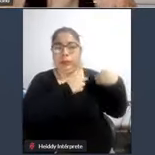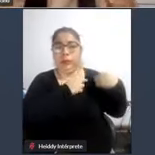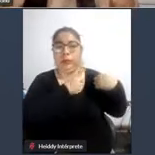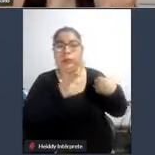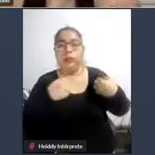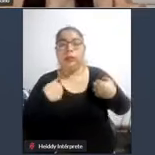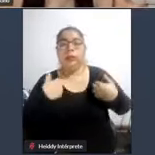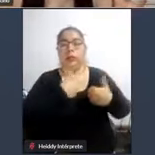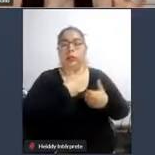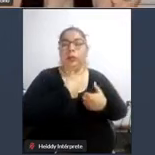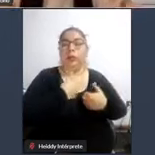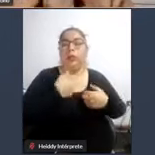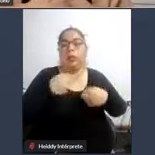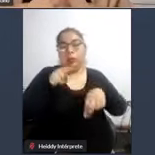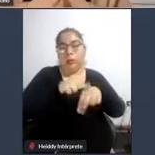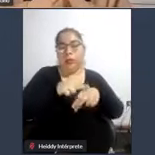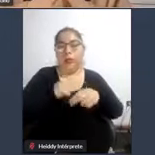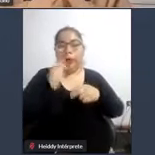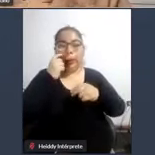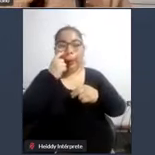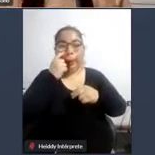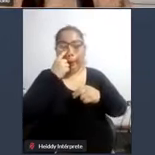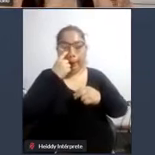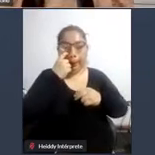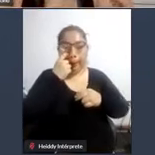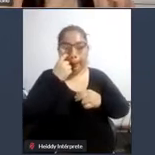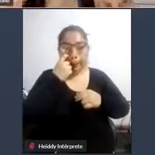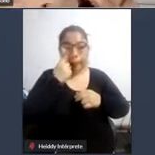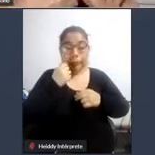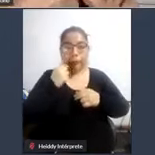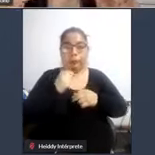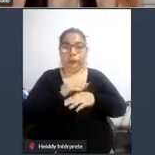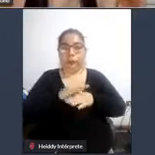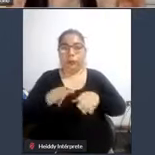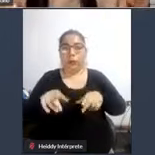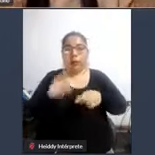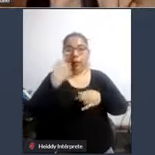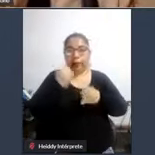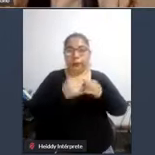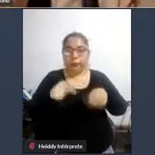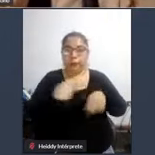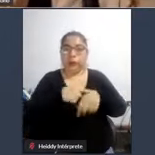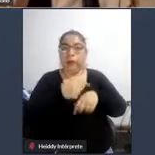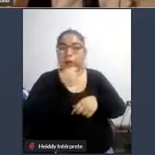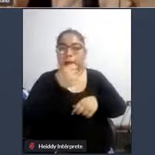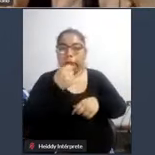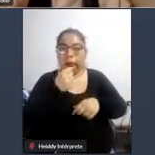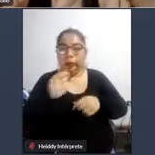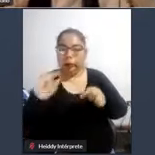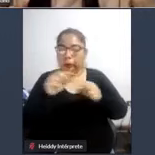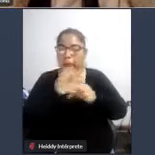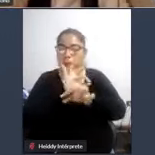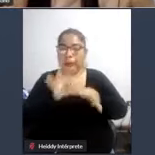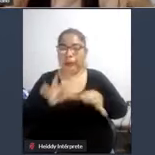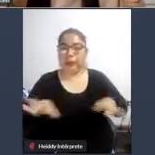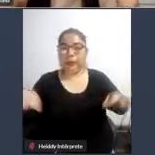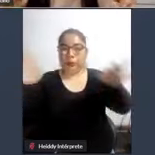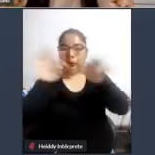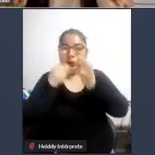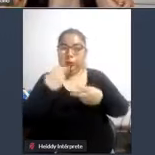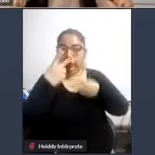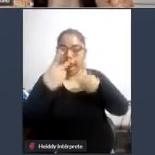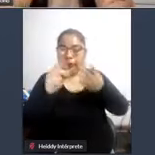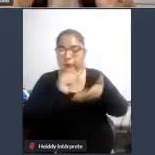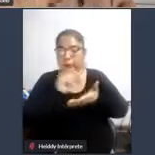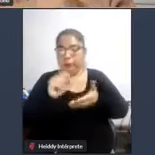comodidad su autonomía bueno Freddy eso es lo que durante toda la exposición es lo más resaltante que se ha tocado